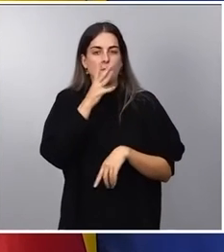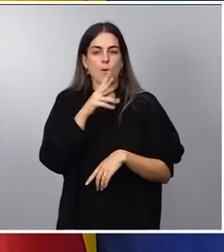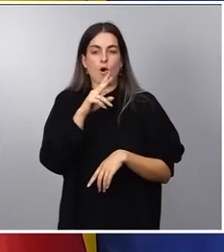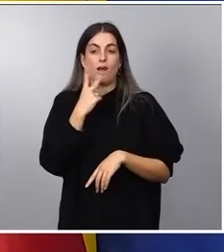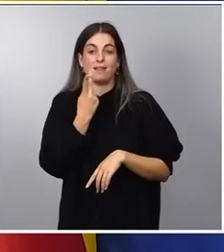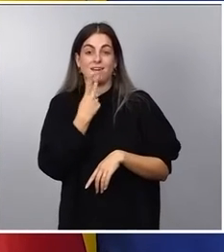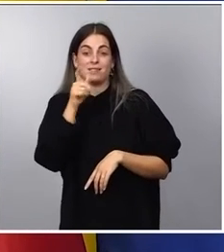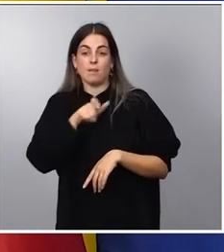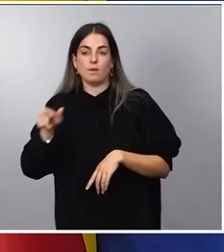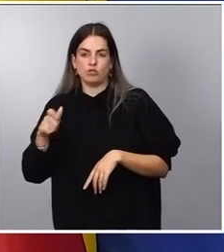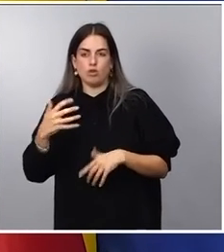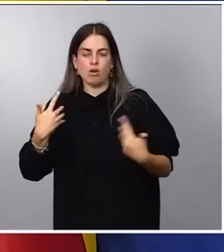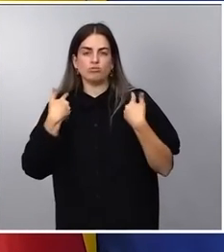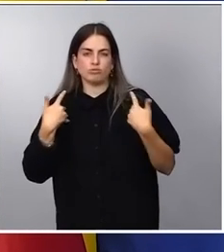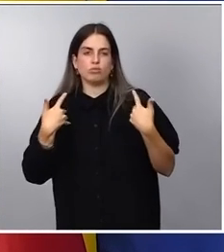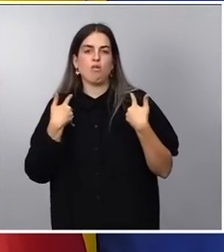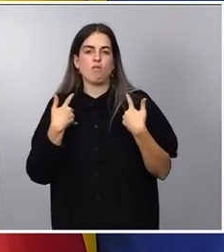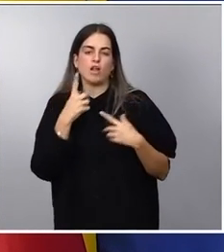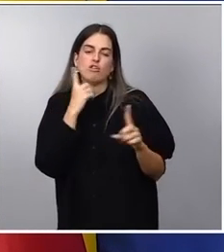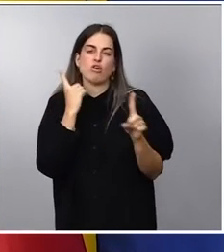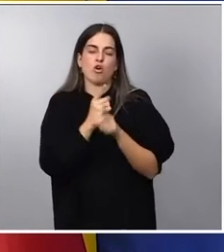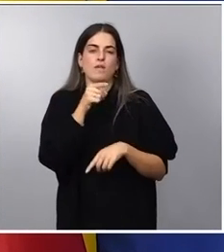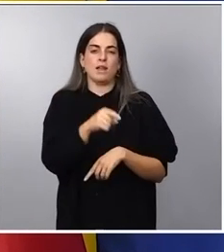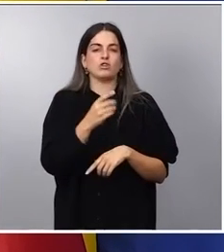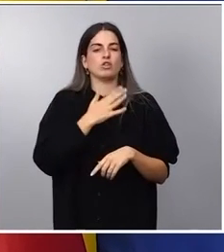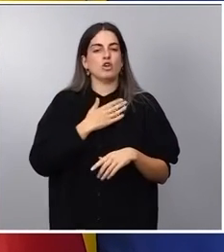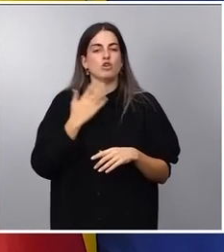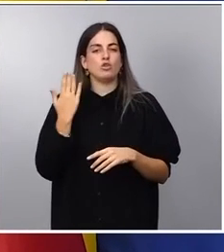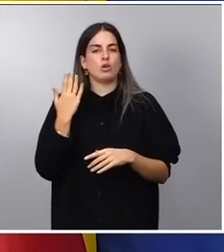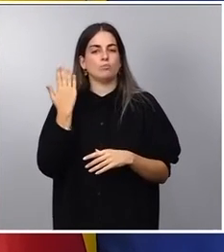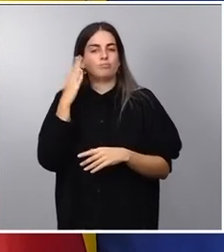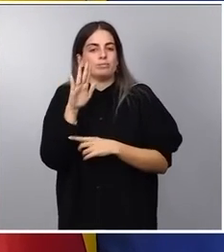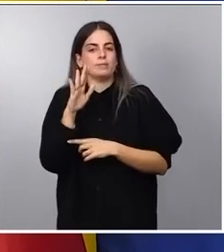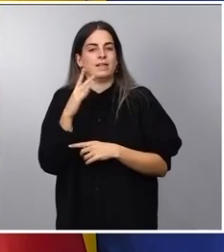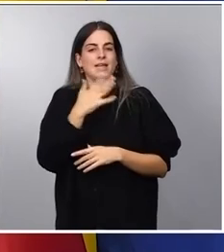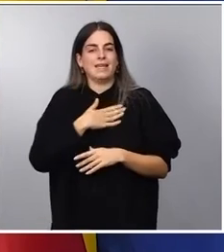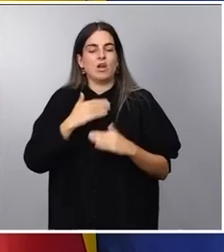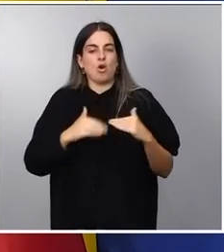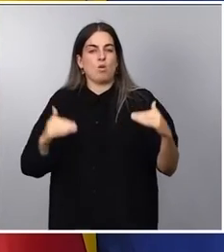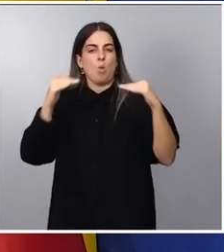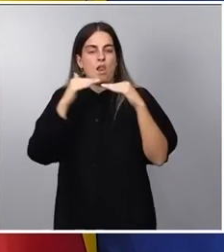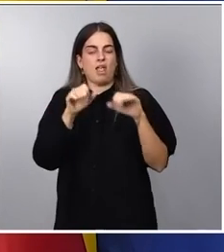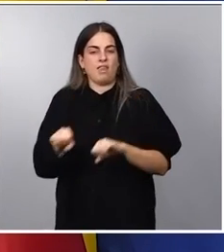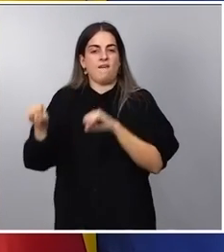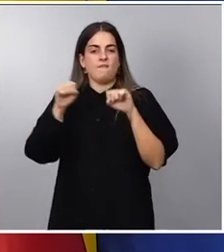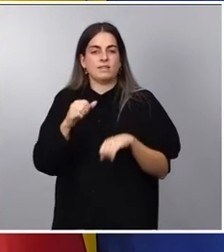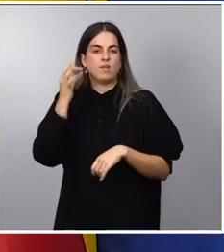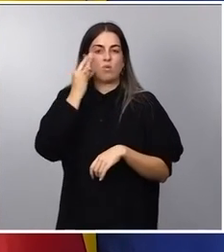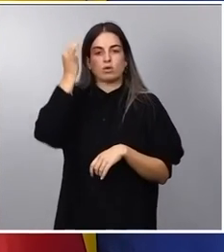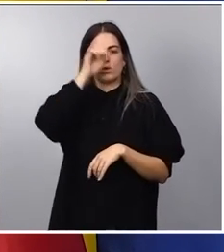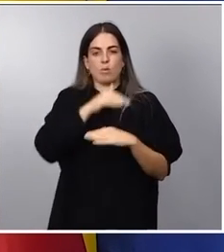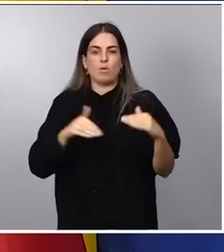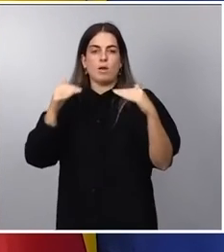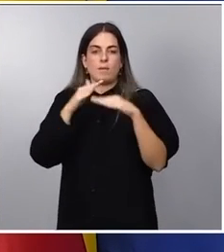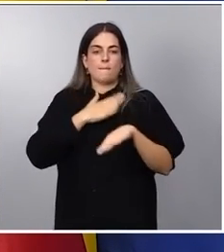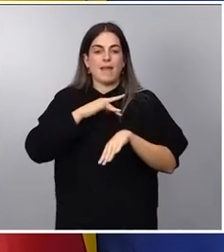que abandera las políticas de igualdad y de defensa de los derechos de las mujeres. Estamos muy orgullosos de toda nuestra agenda normativa y,